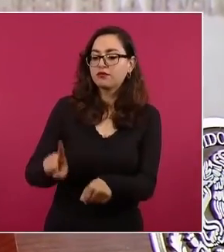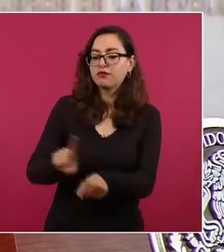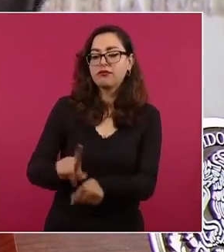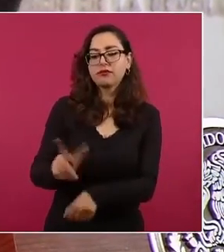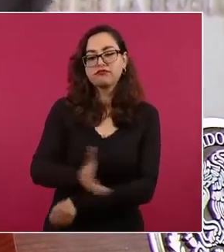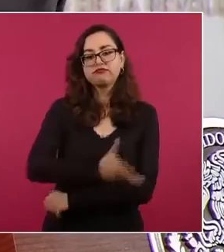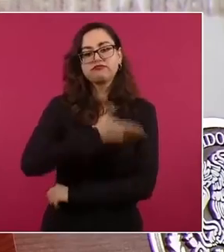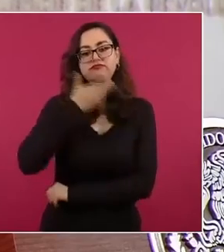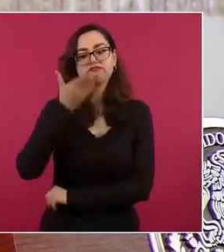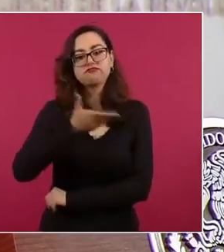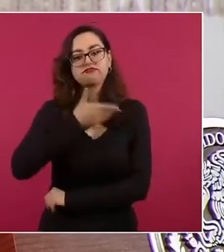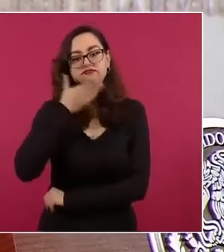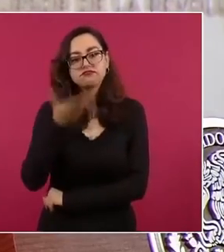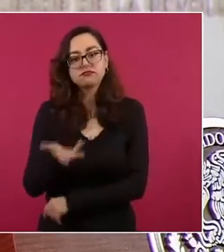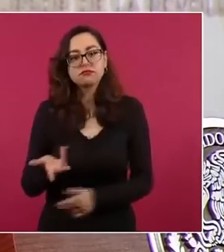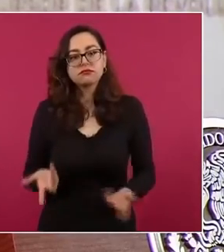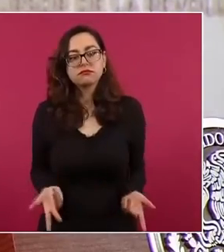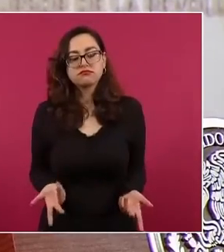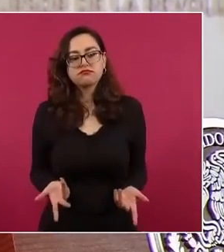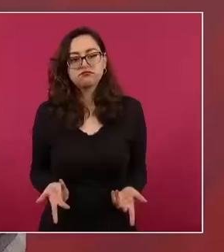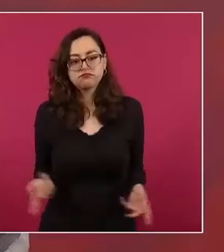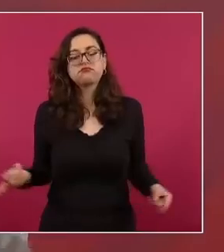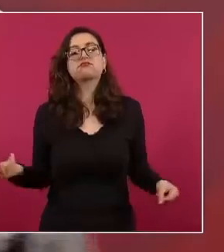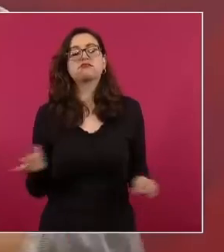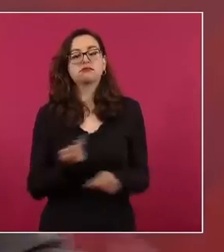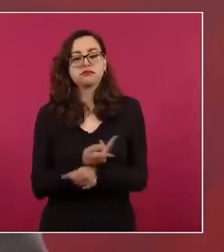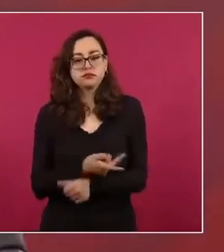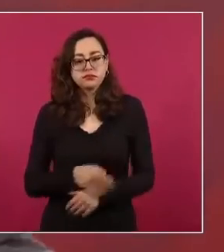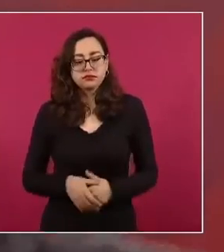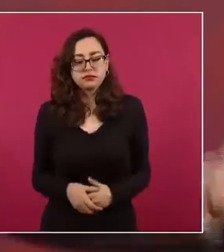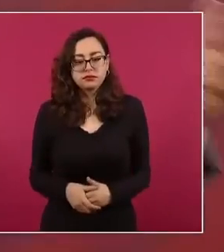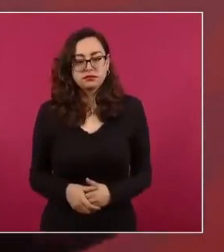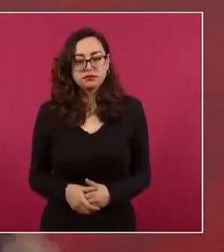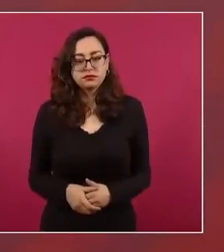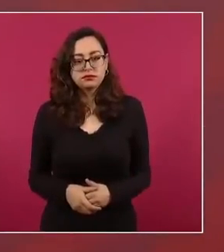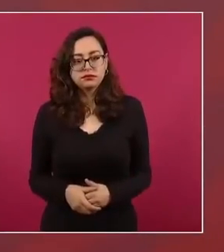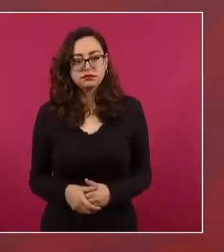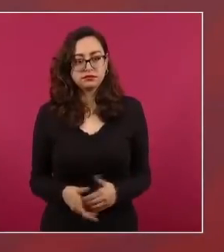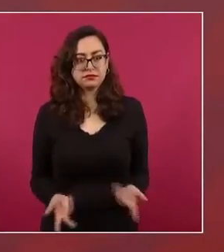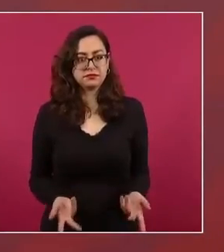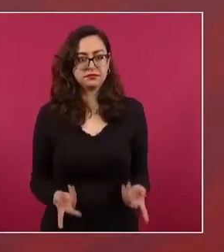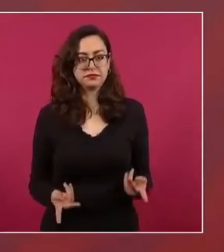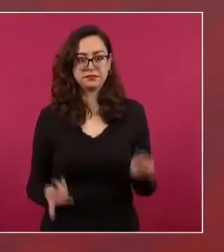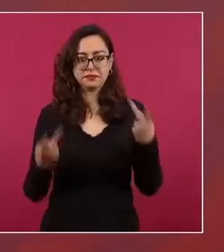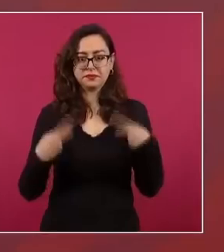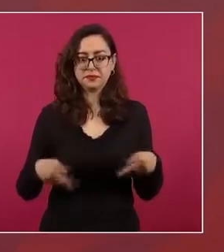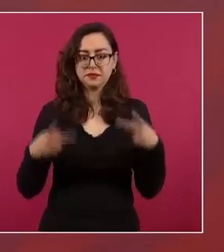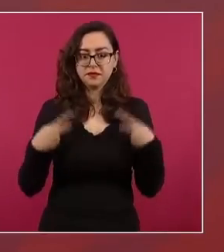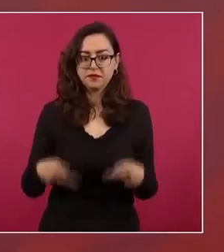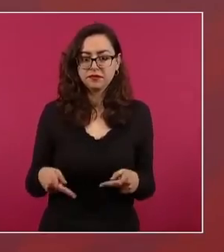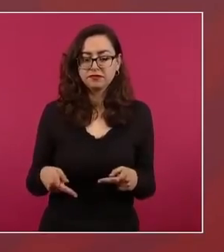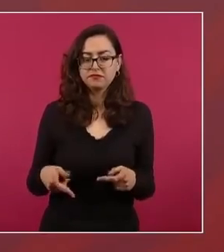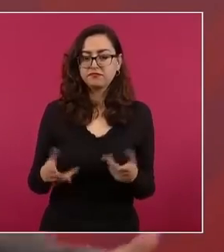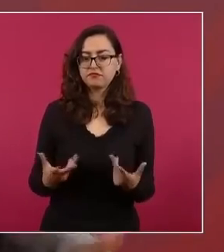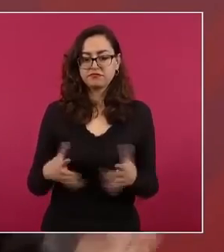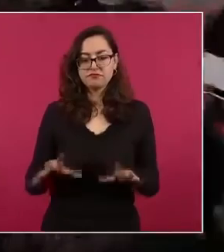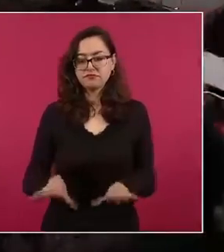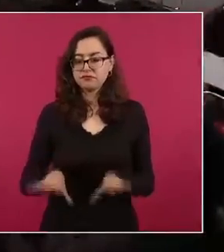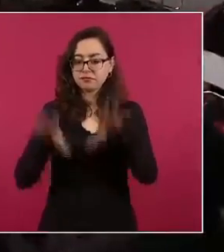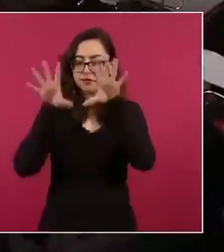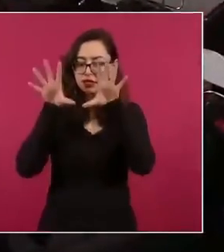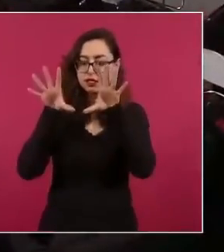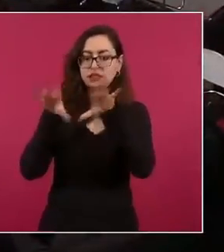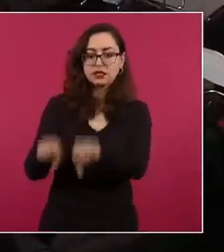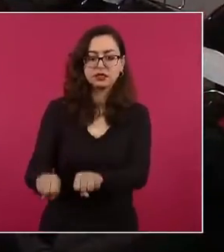¿Qué no sabe la gente de que se detiene alguien y todavía